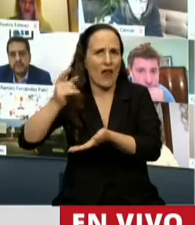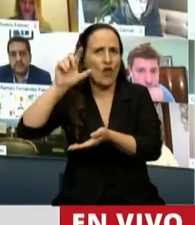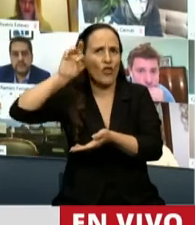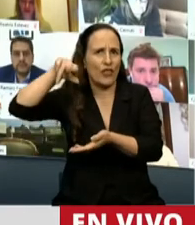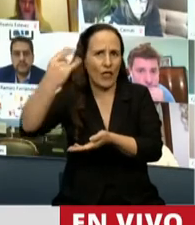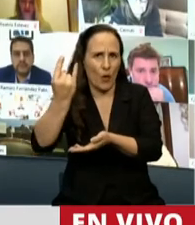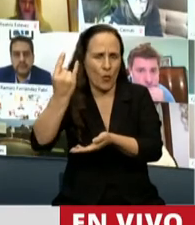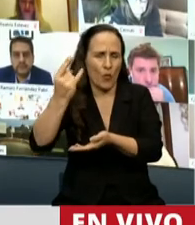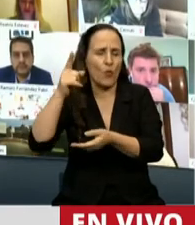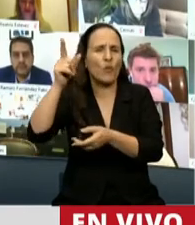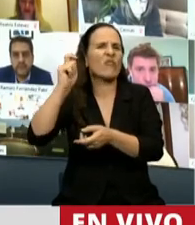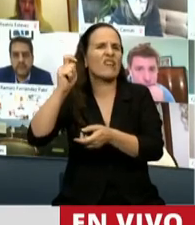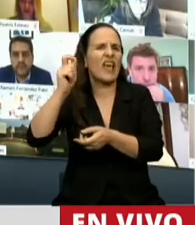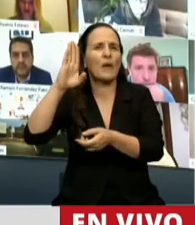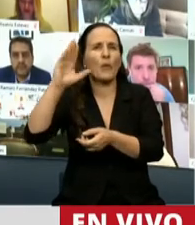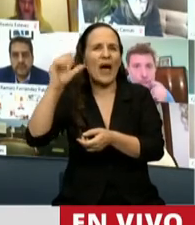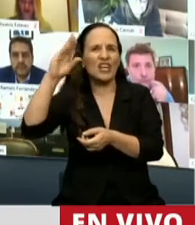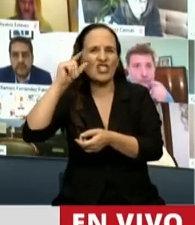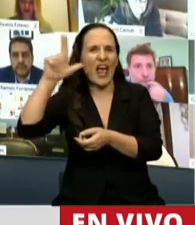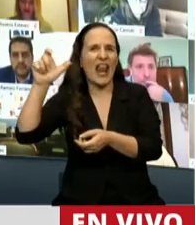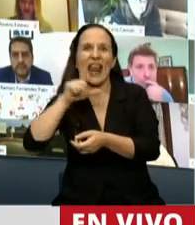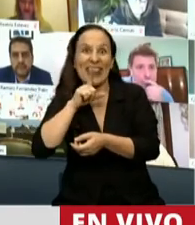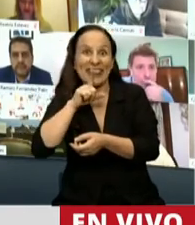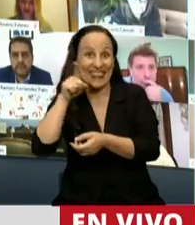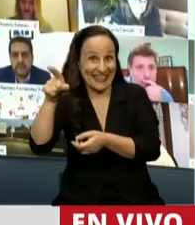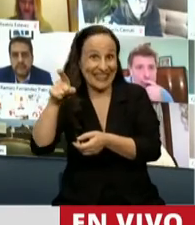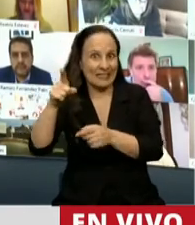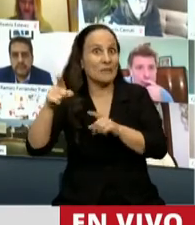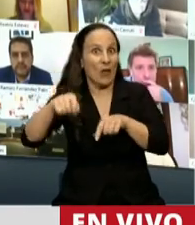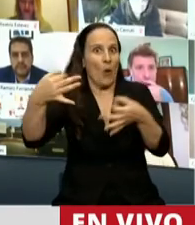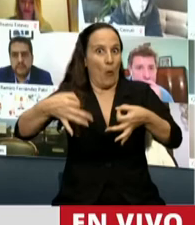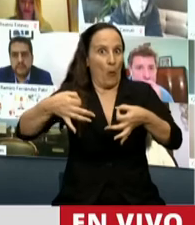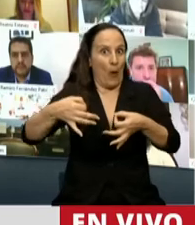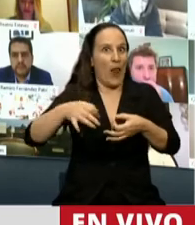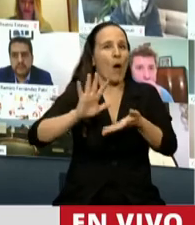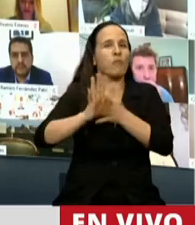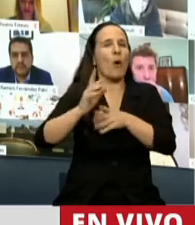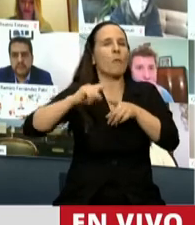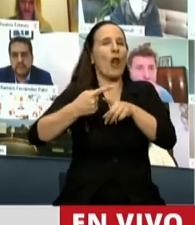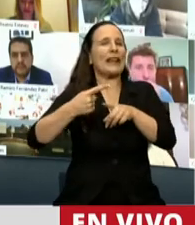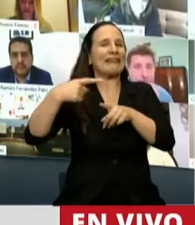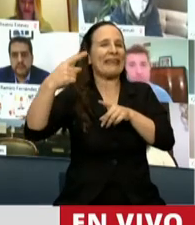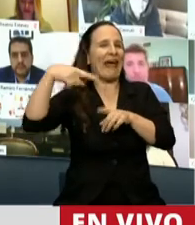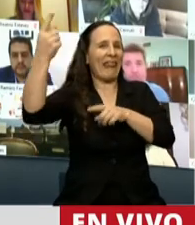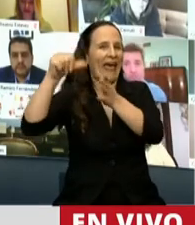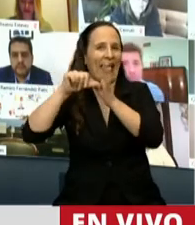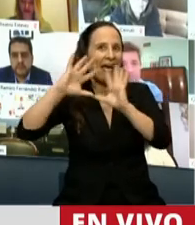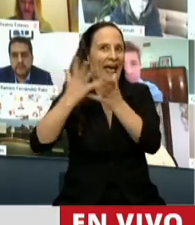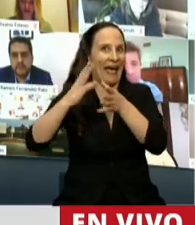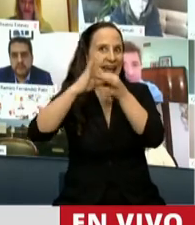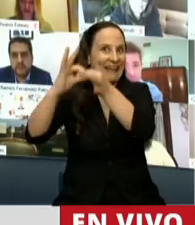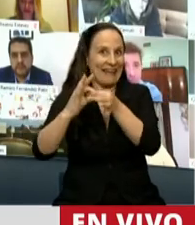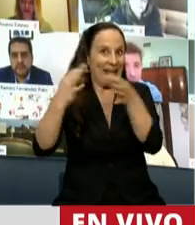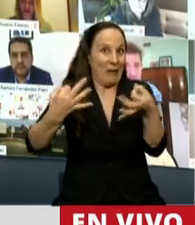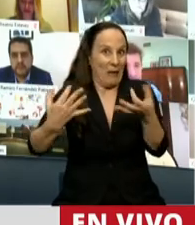Michelle Bachelet. Eso es una buena señal, es el tipo de cosas de buena política internacional que empoderan, que le dan